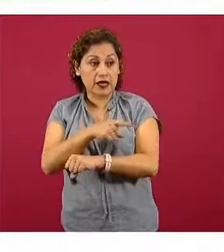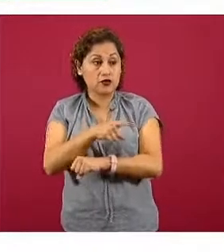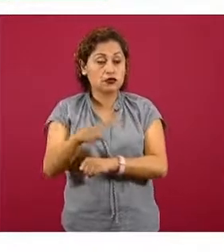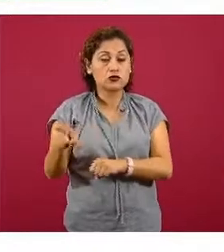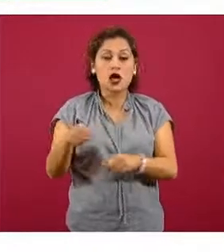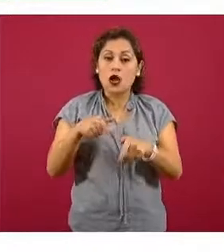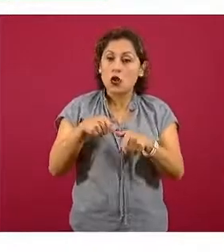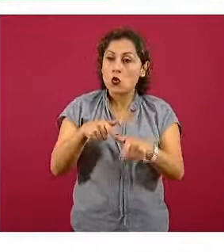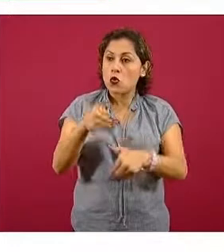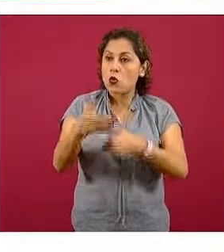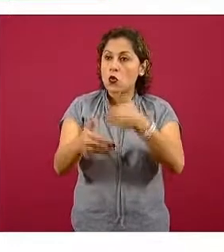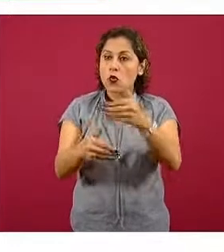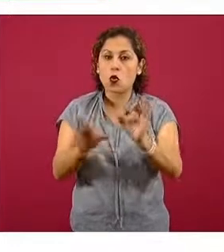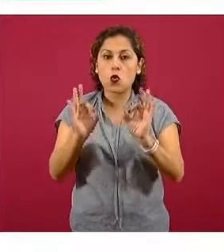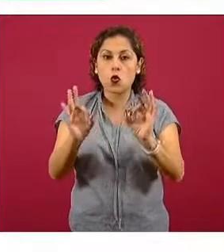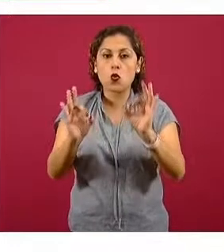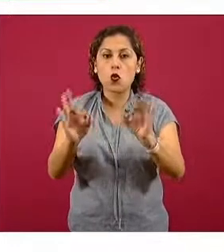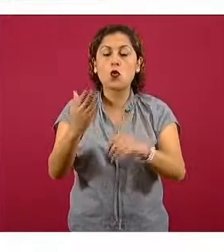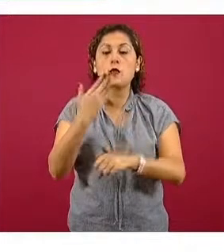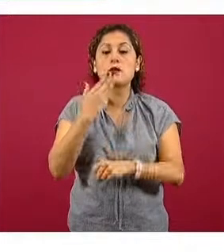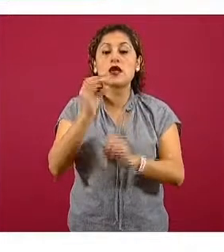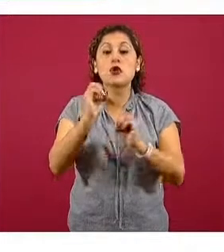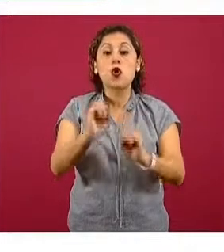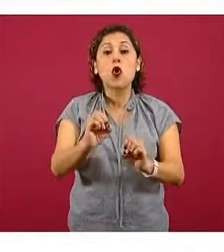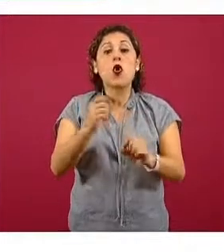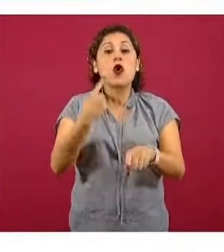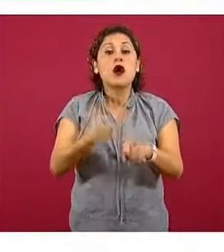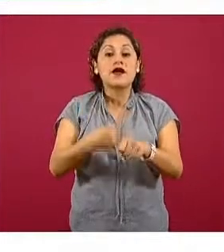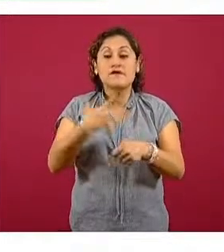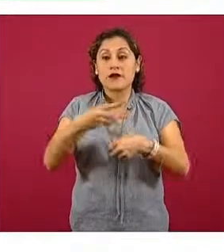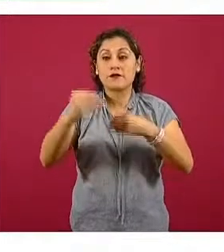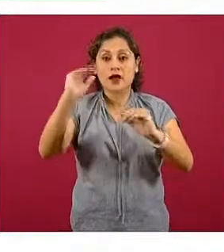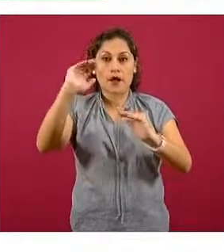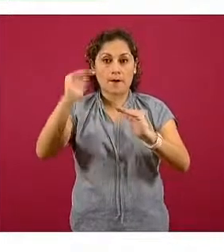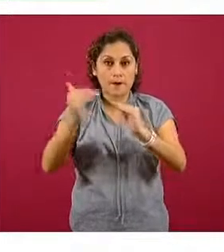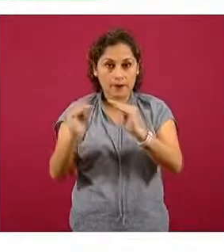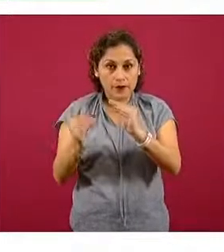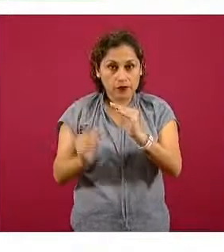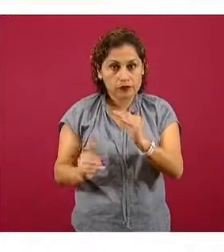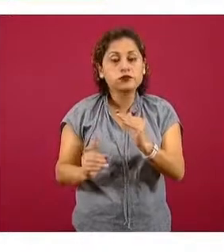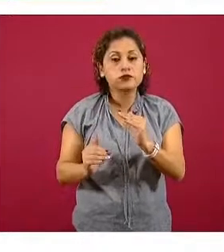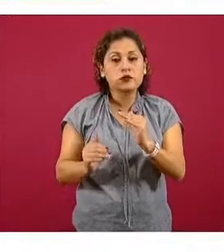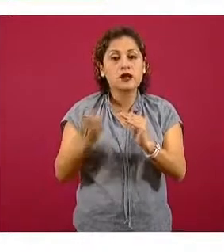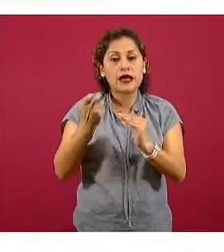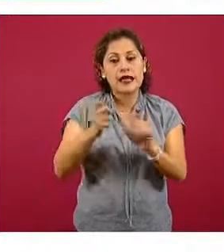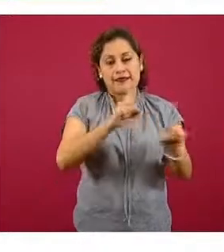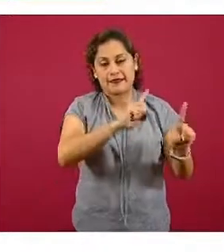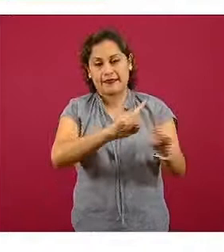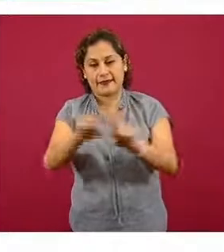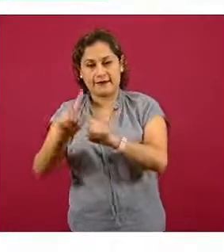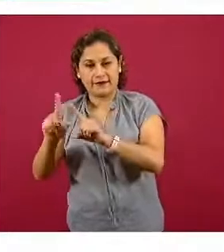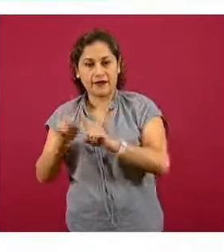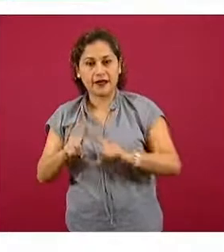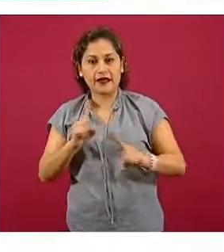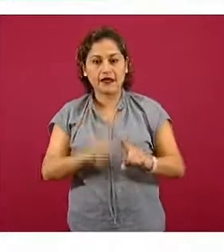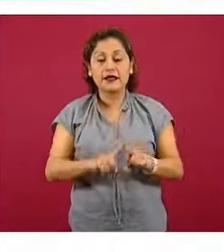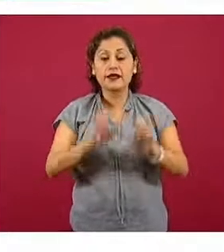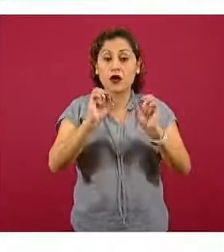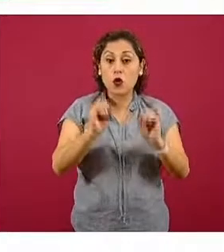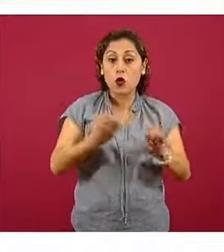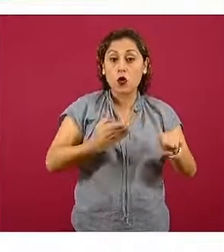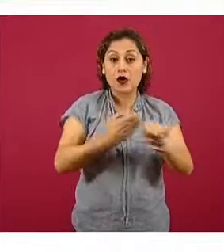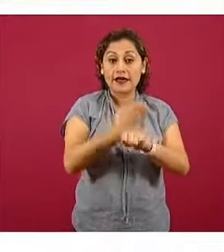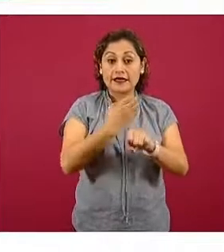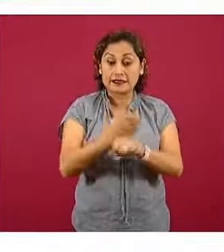descenso de la presentación de casos, que no existan más contagios. Y en las entidades que están teniendo incrementos en las